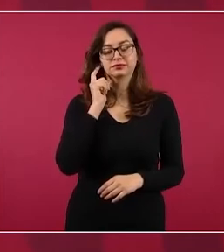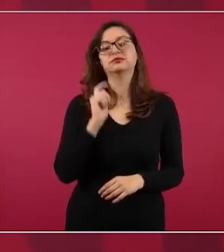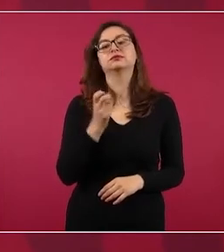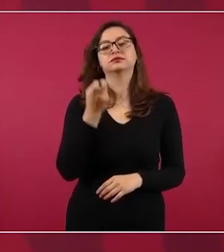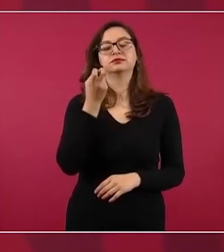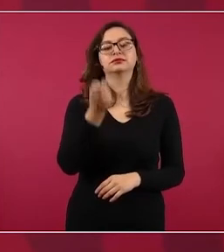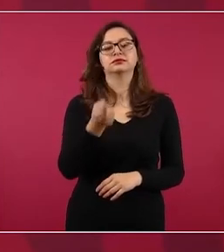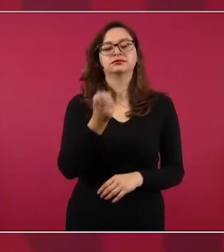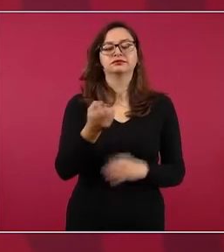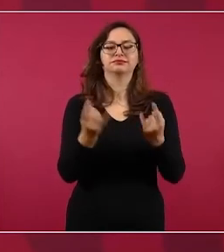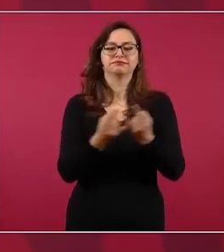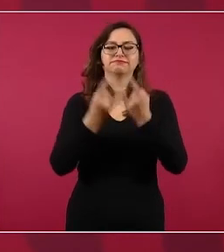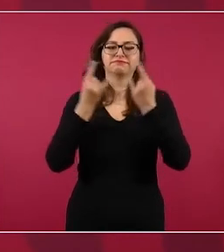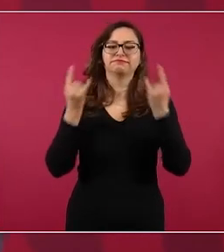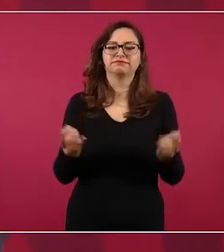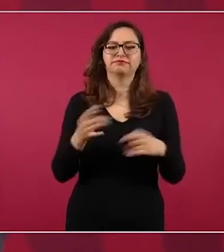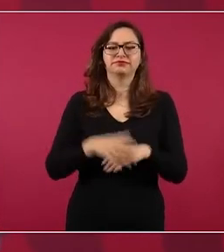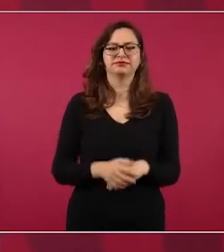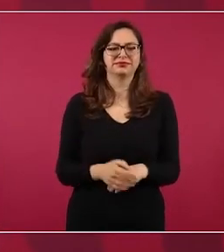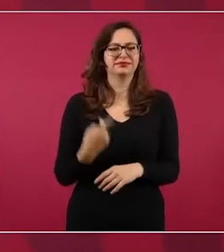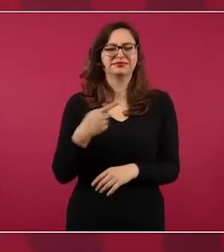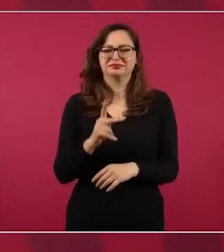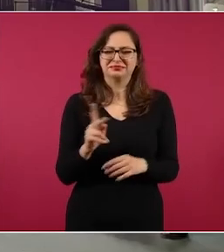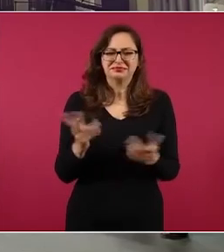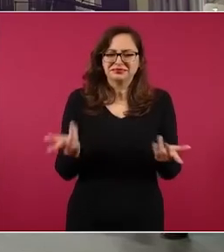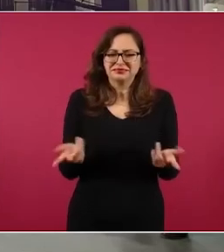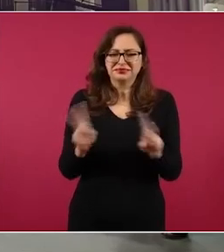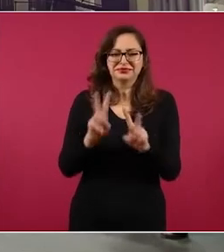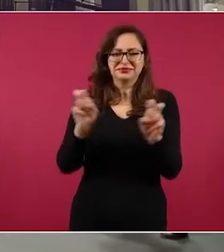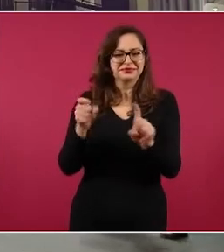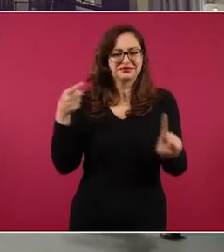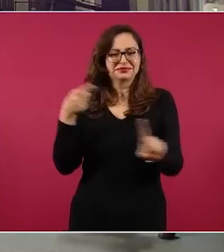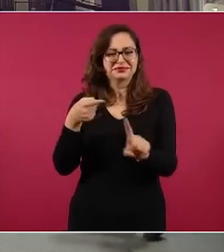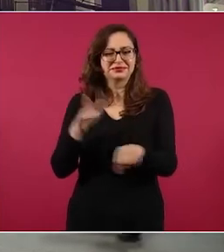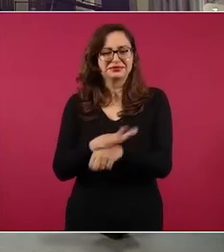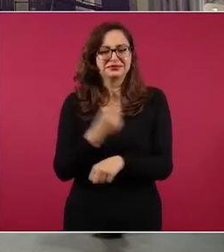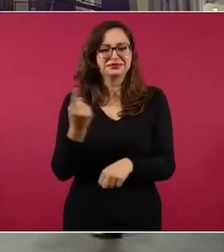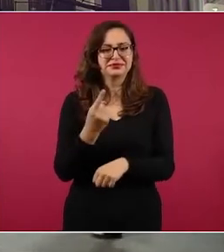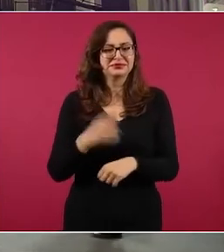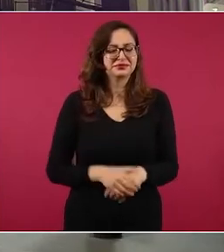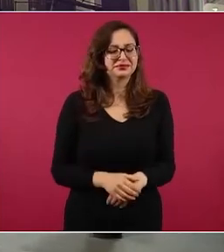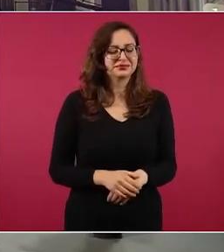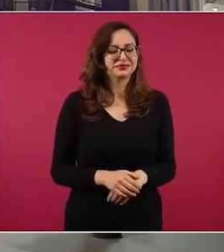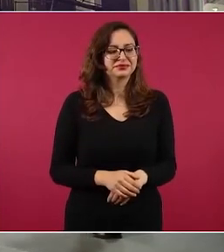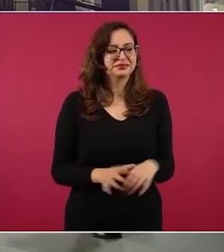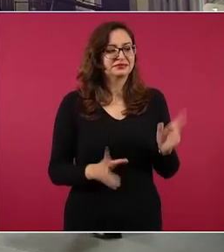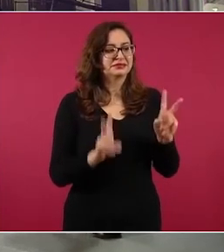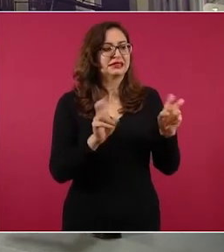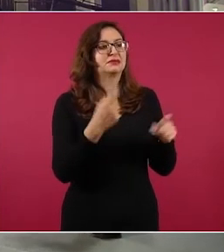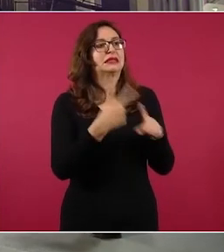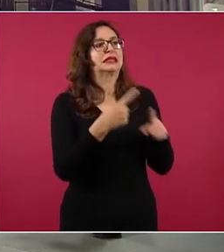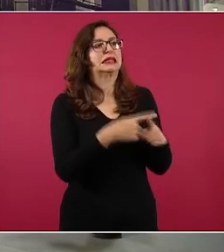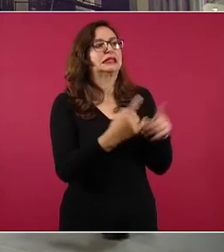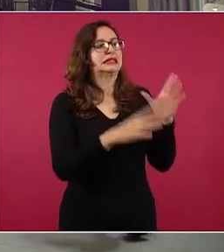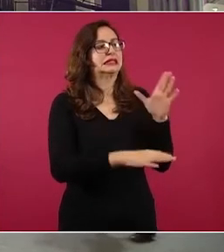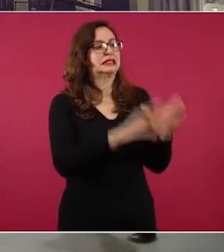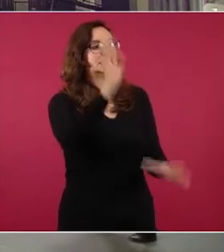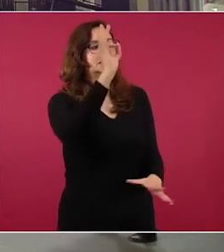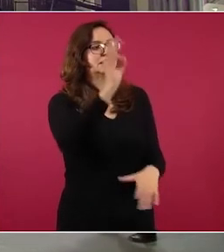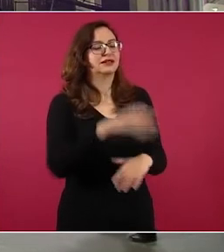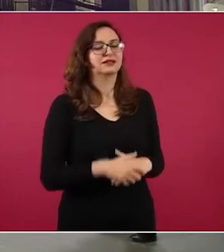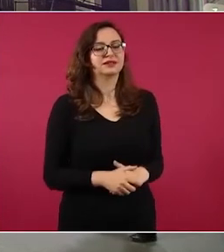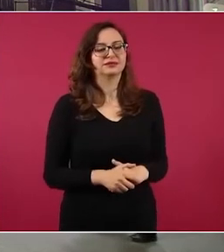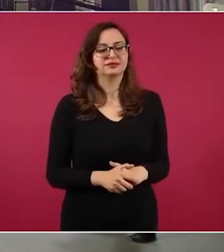historia. Pero, ¿por qué hablábamos de esto? Por lo del dedazo. El dedazo. El dedazo.